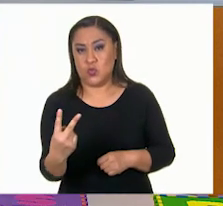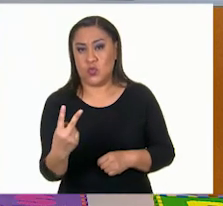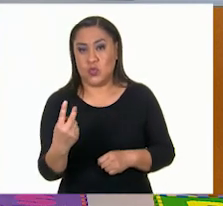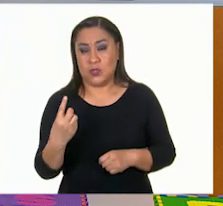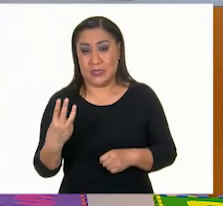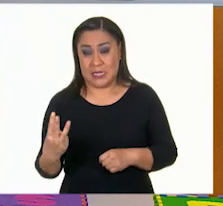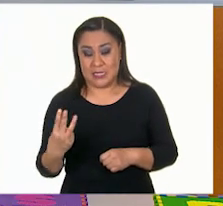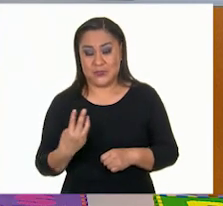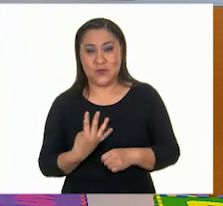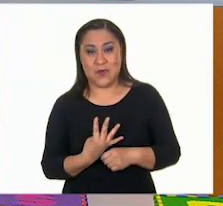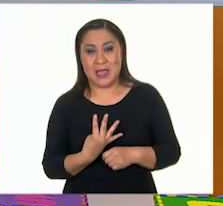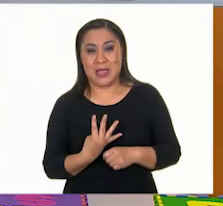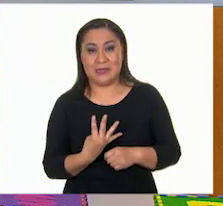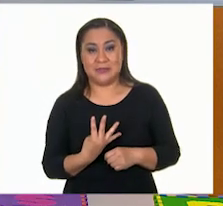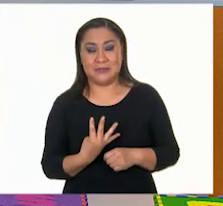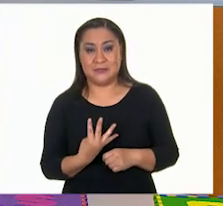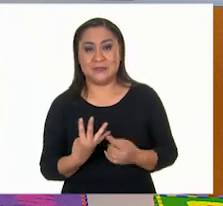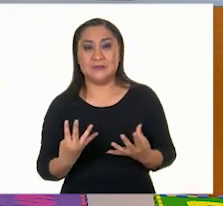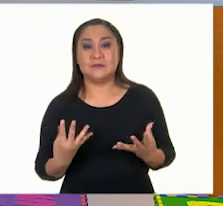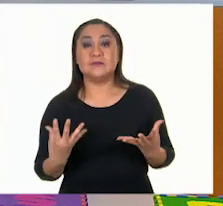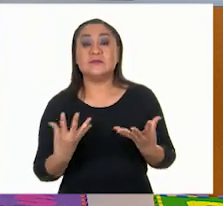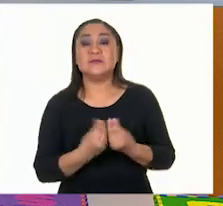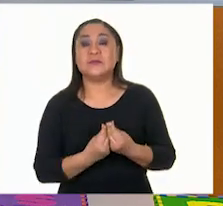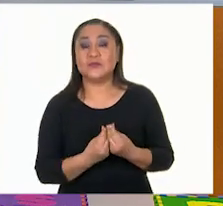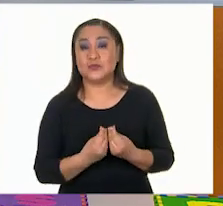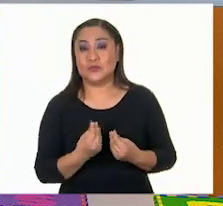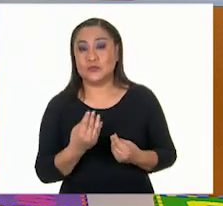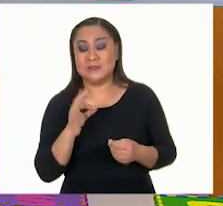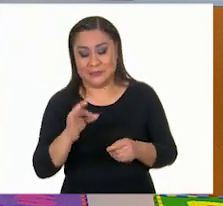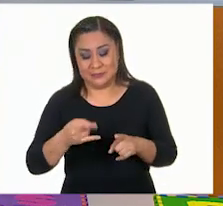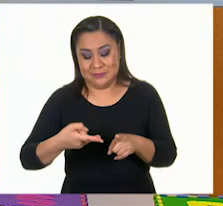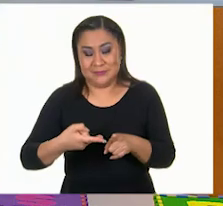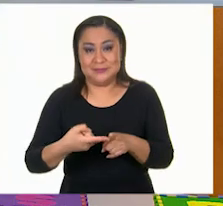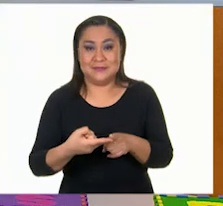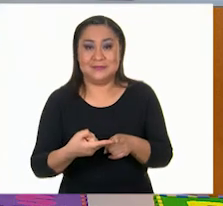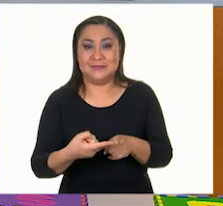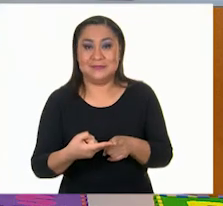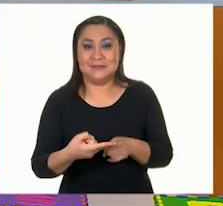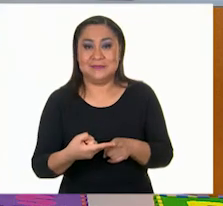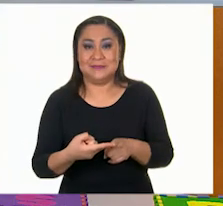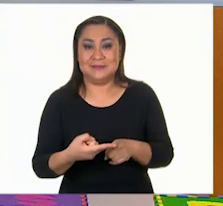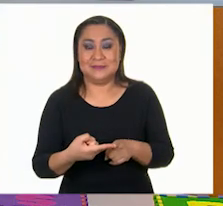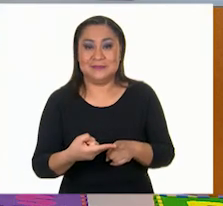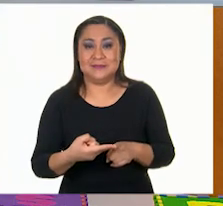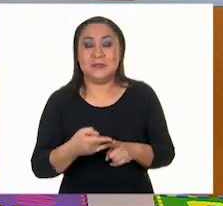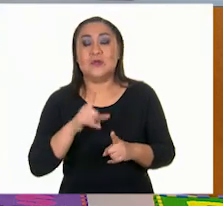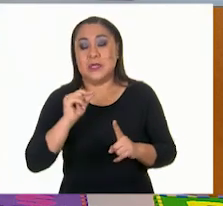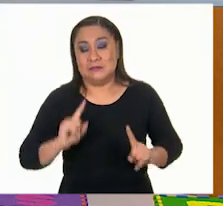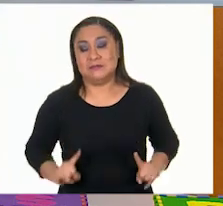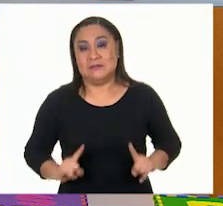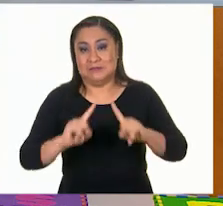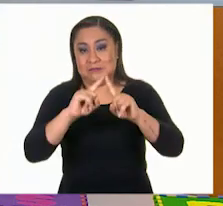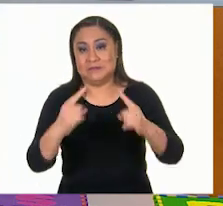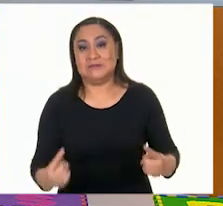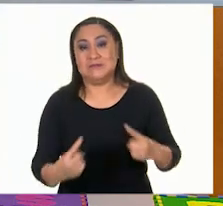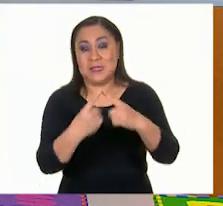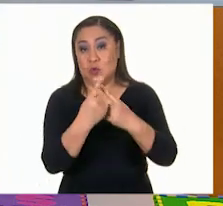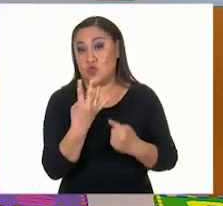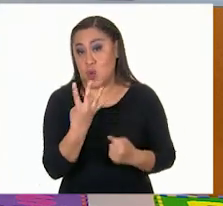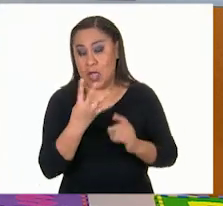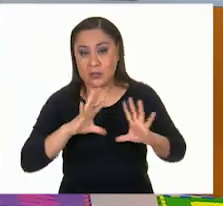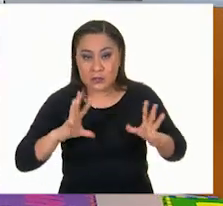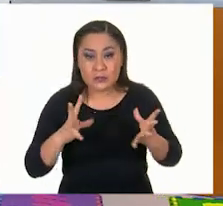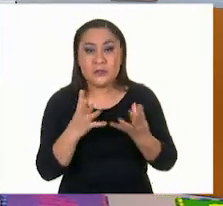tres, cuatro. Cuatro en las caras laterales y cuatro en las bases. Si yo las vuelvo a contar,